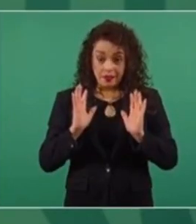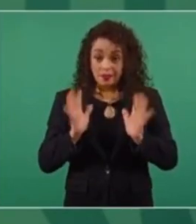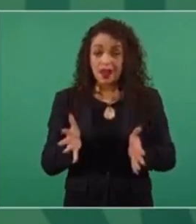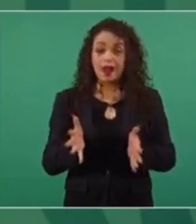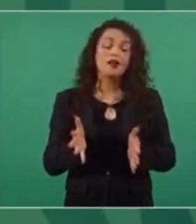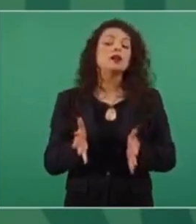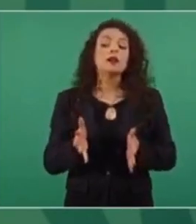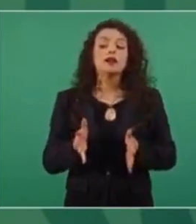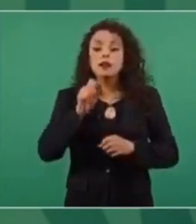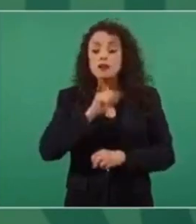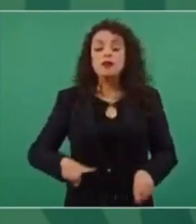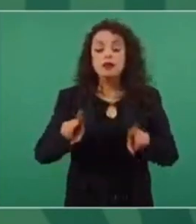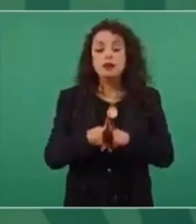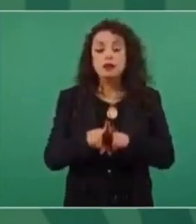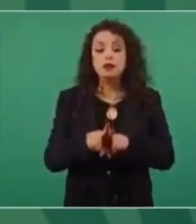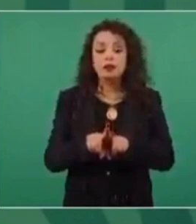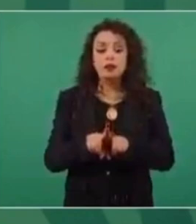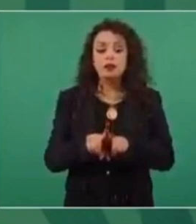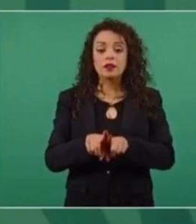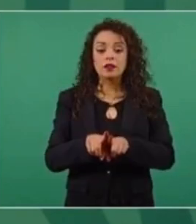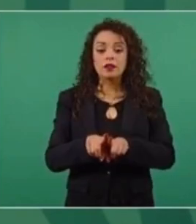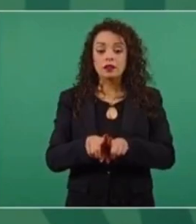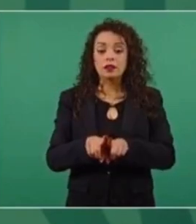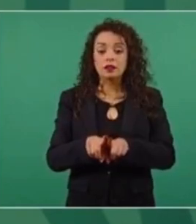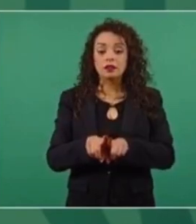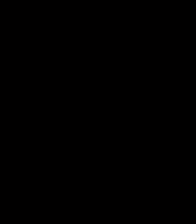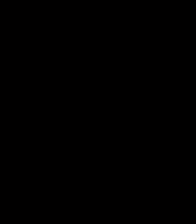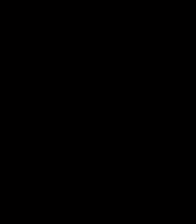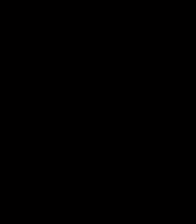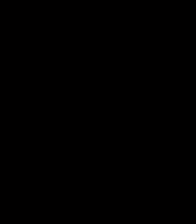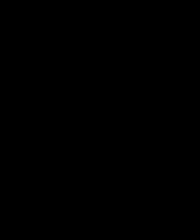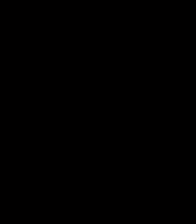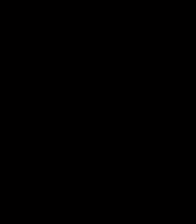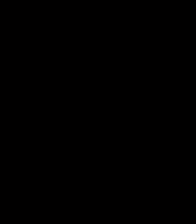tomados.